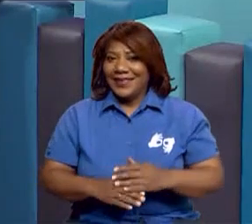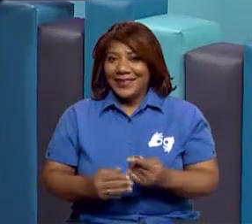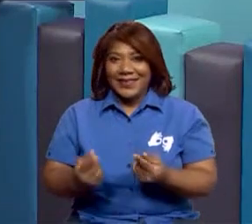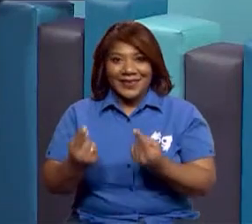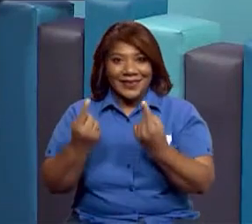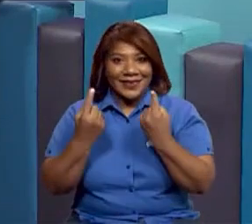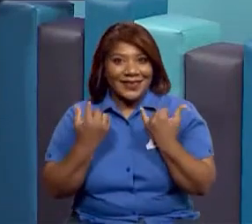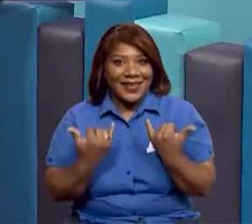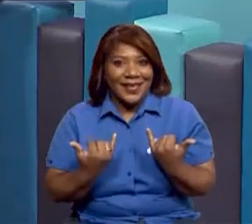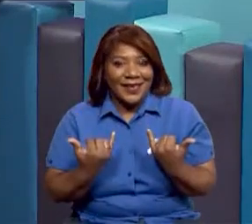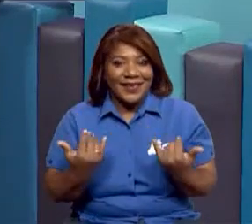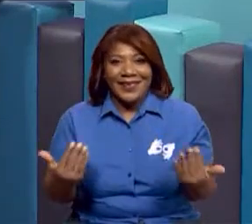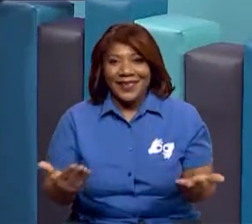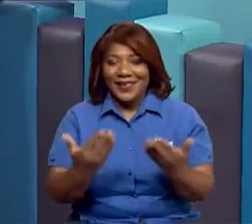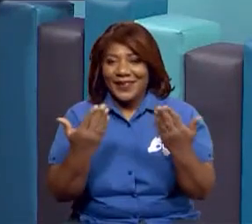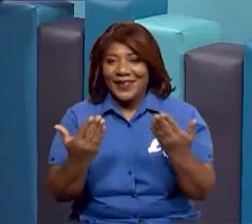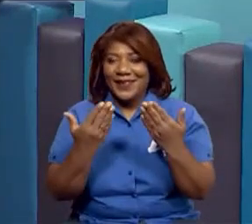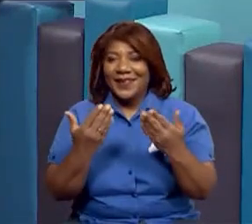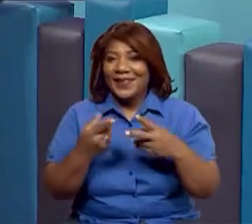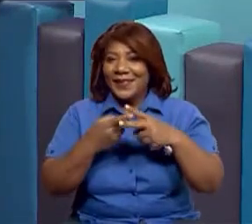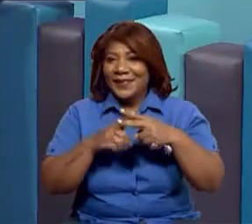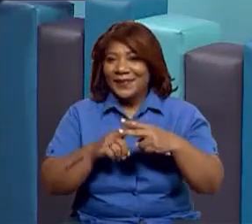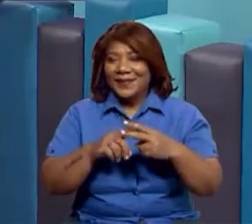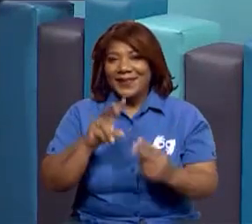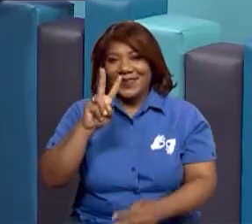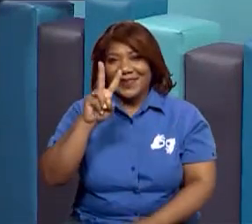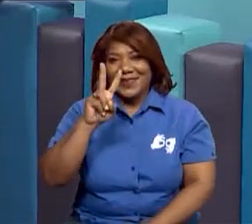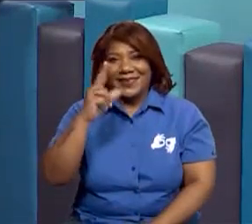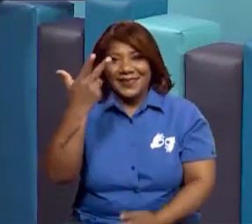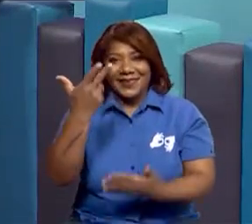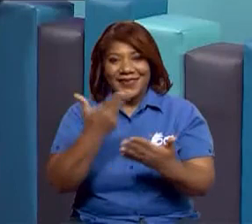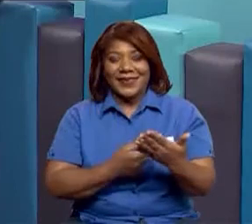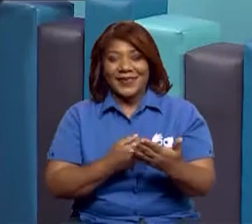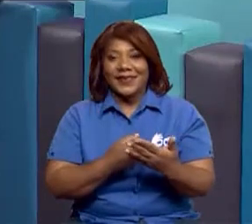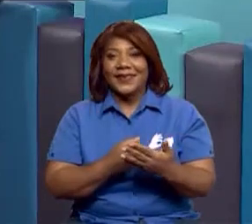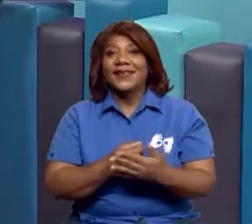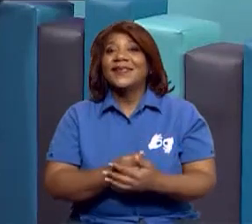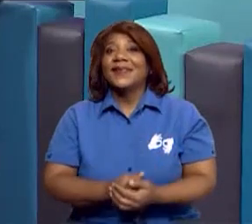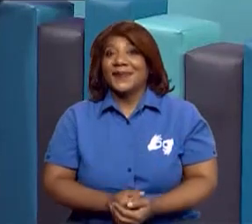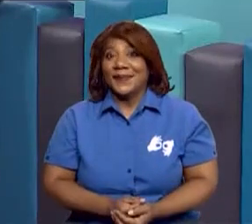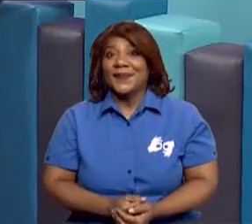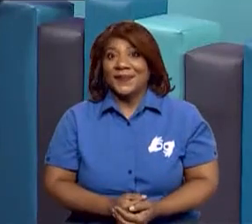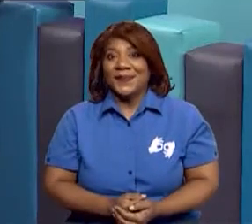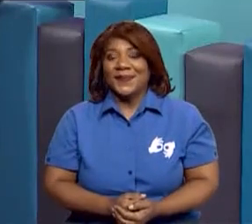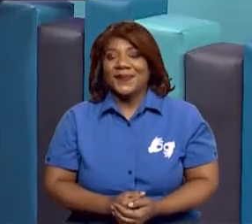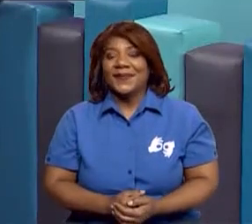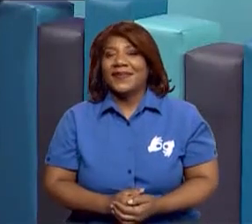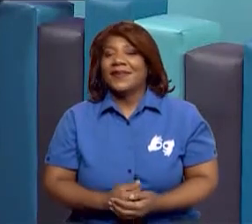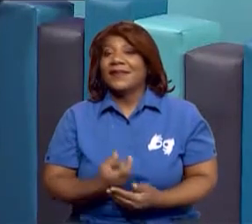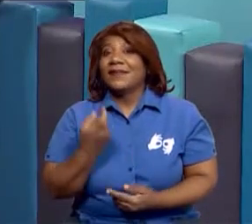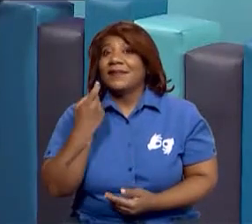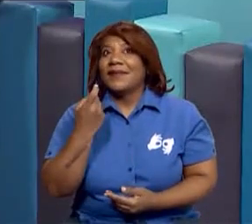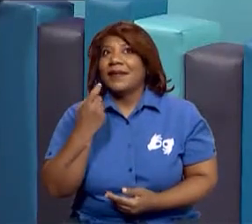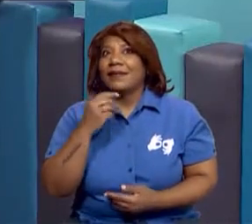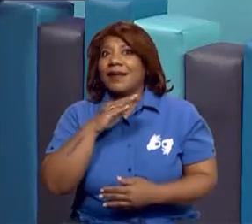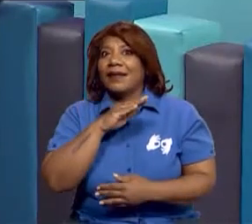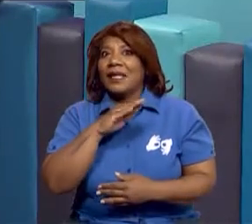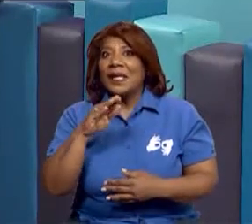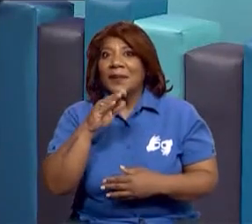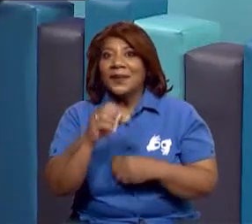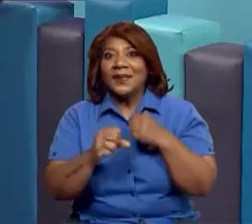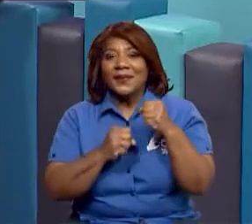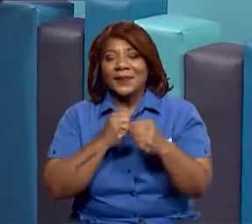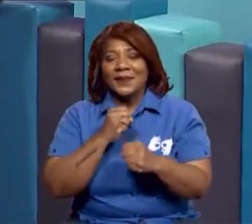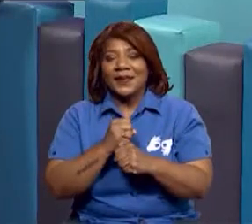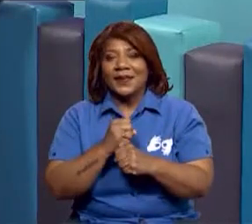seguir estudiando. Ya estamos en el segundo trimestre chicos, estamos a la mitad de la carrera como se dice. Entonces vamos a ver que hay